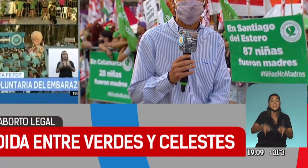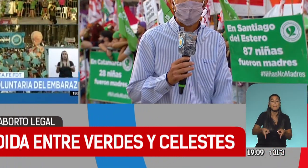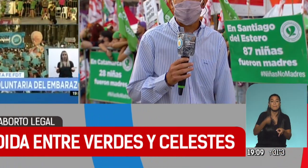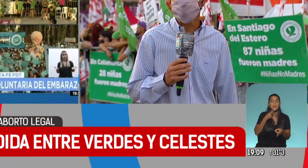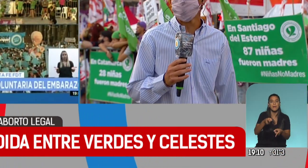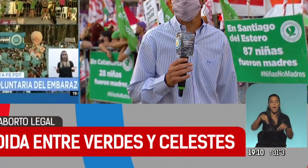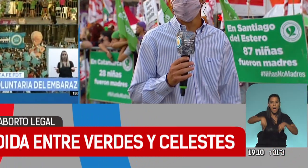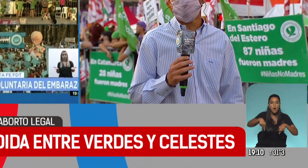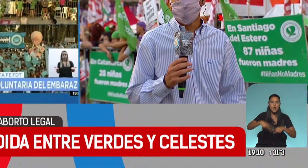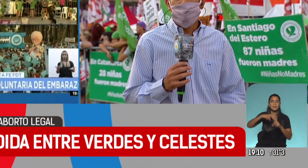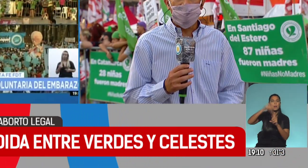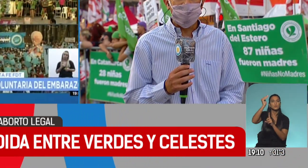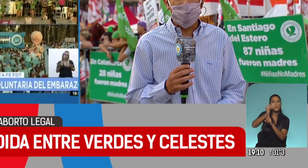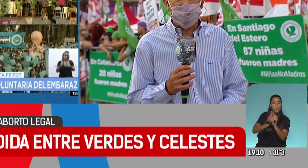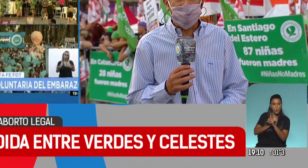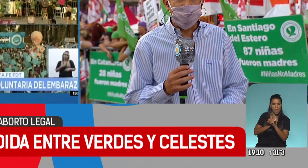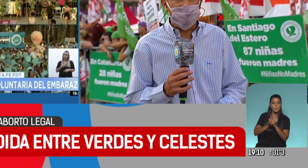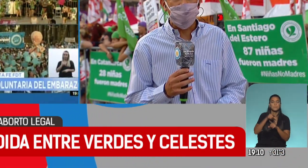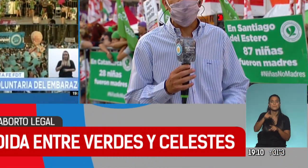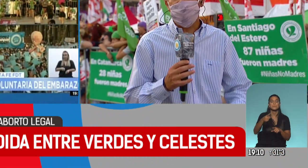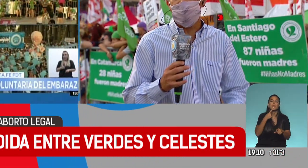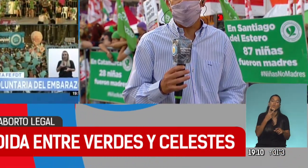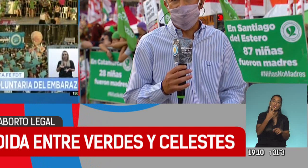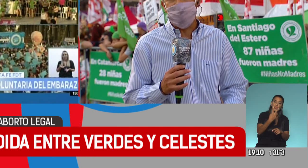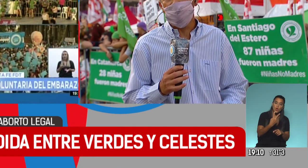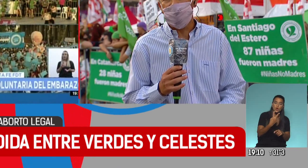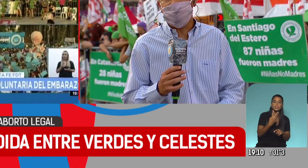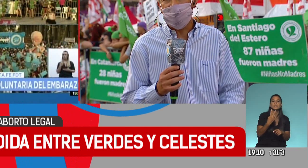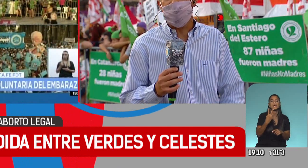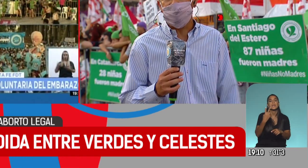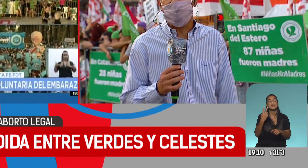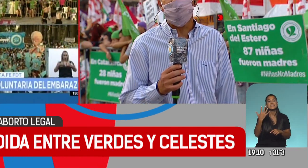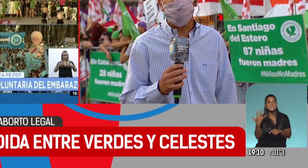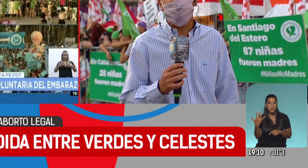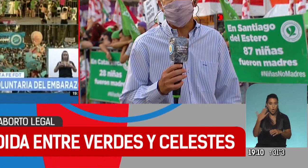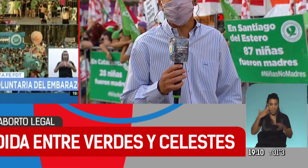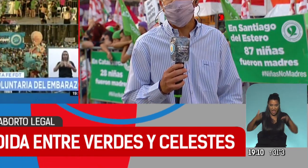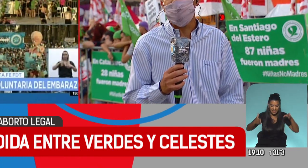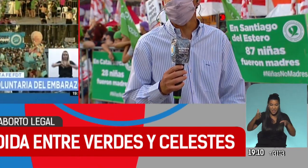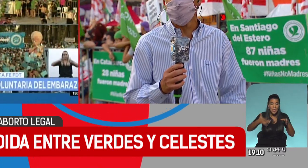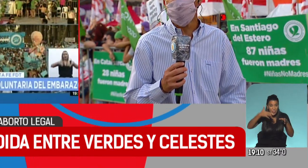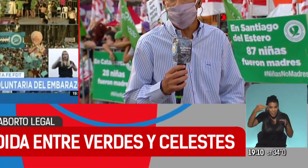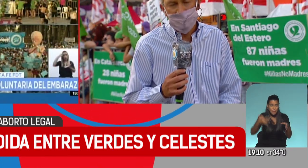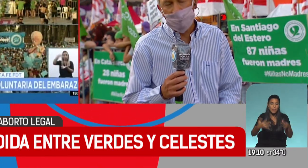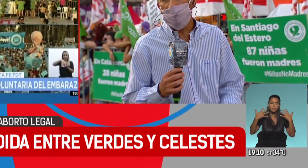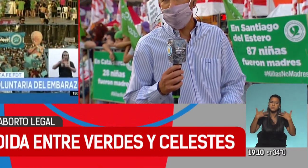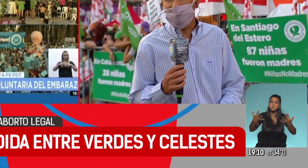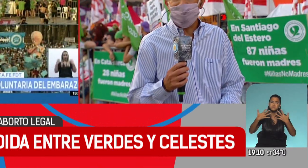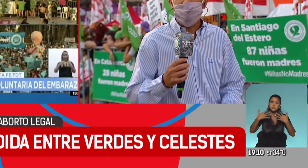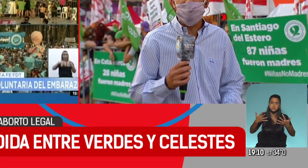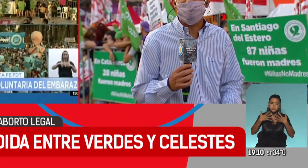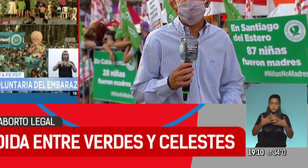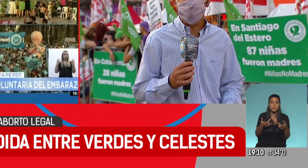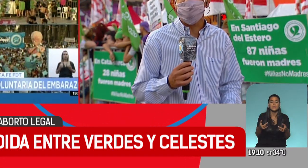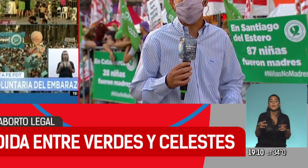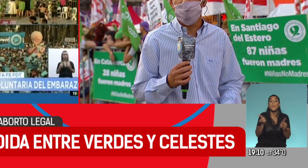bajando la temperatura. Durante las 2 y las 5 de la tarde realmente se sentía y mucho. Igual, para